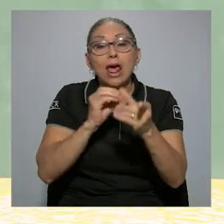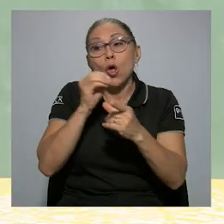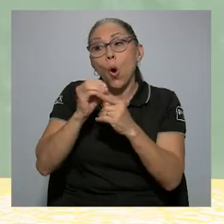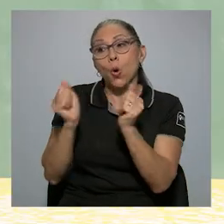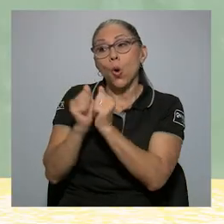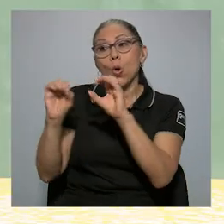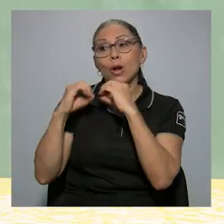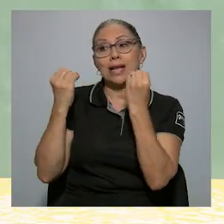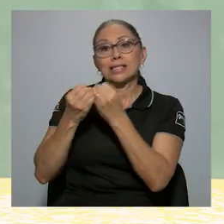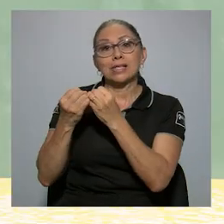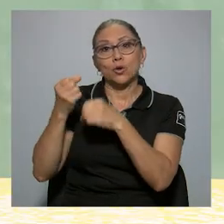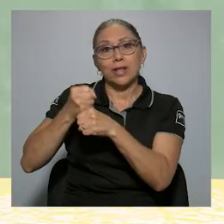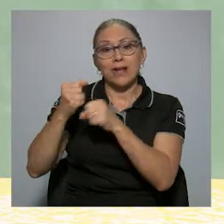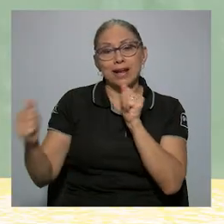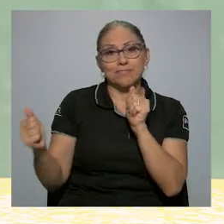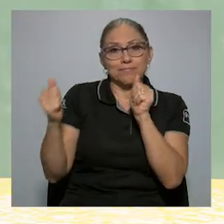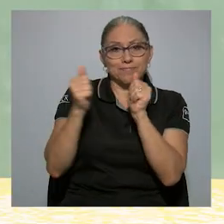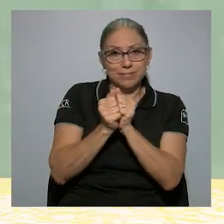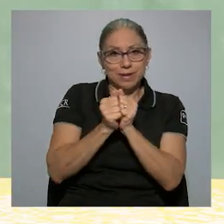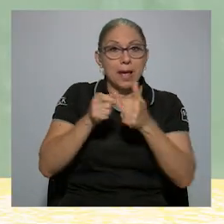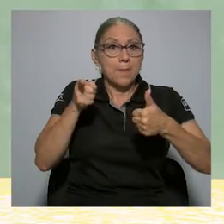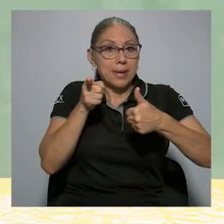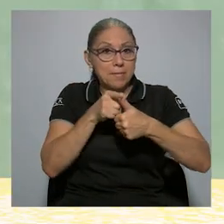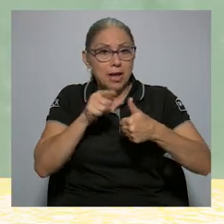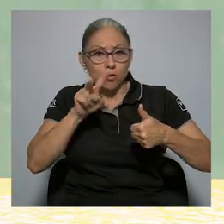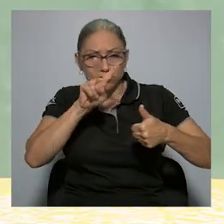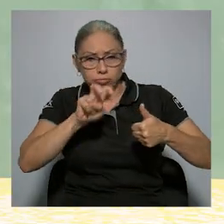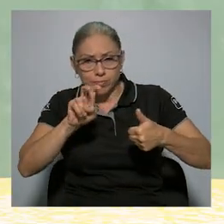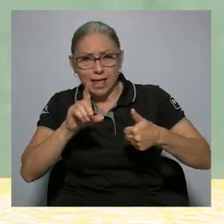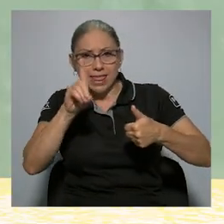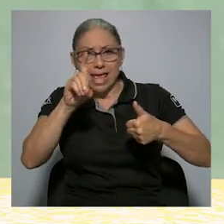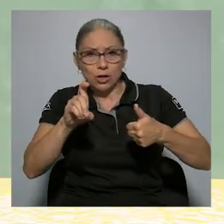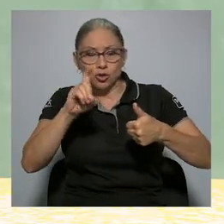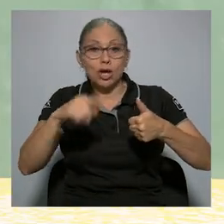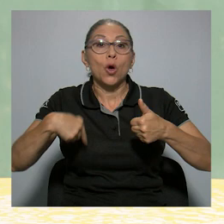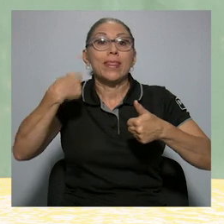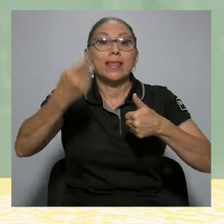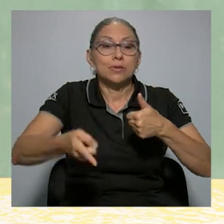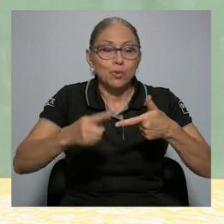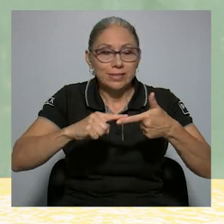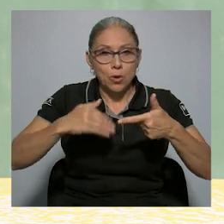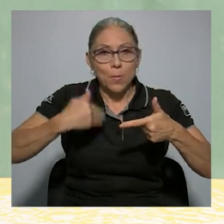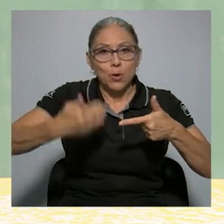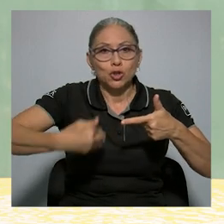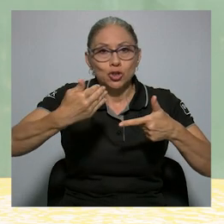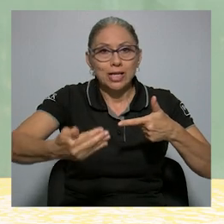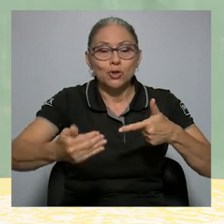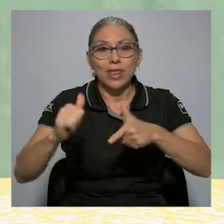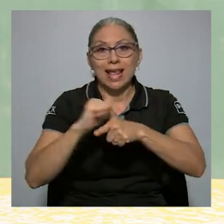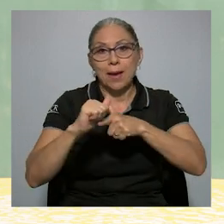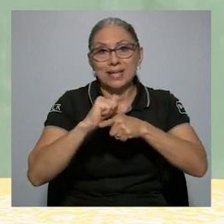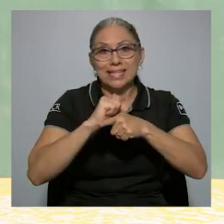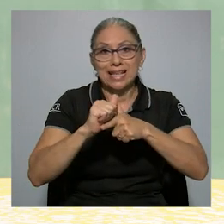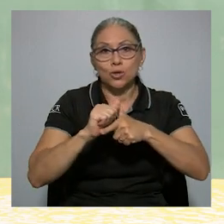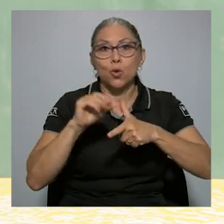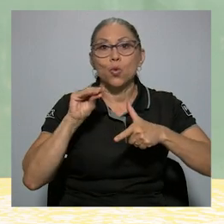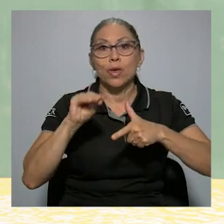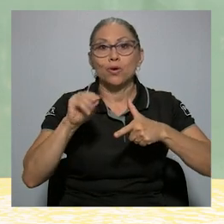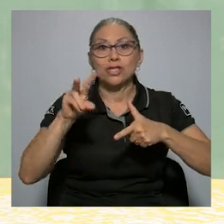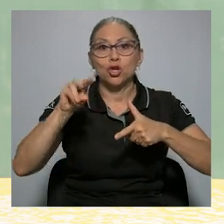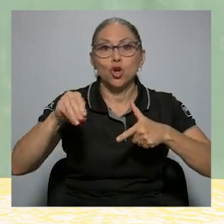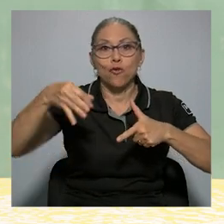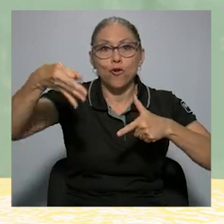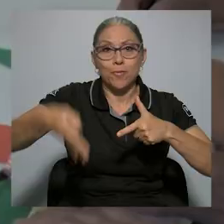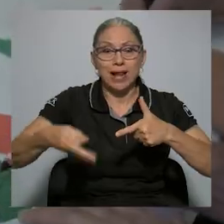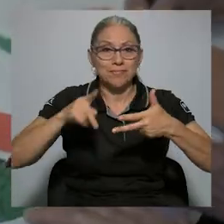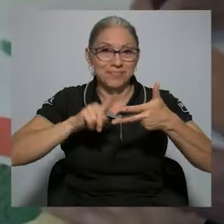conjunta, para hacer primero un diagnóstico, luego un proceso de capacitación o de formación de educación no formal, y luego hacer un